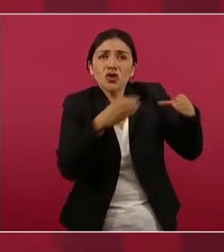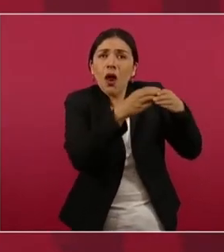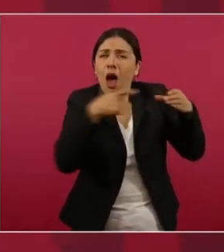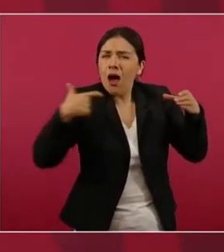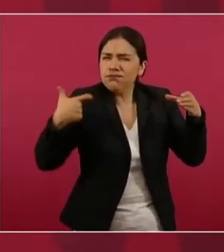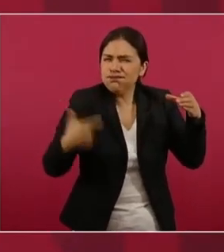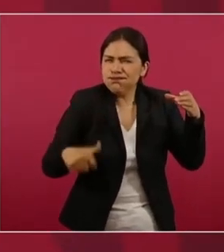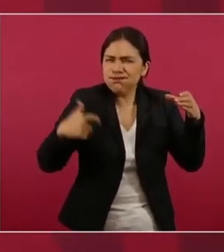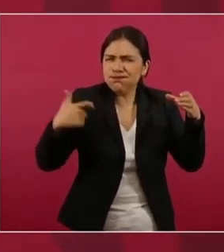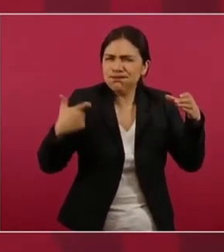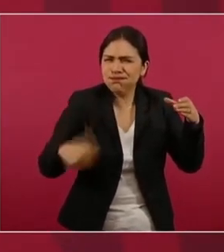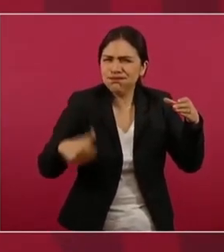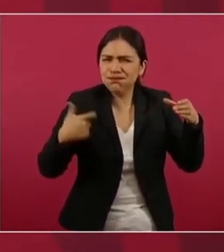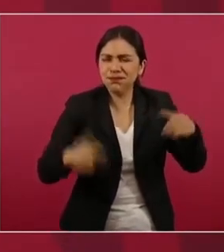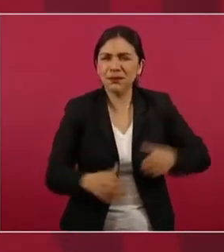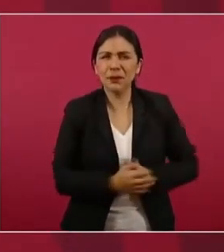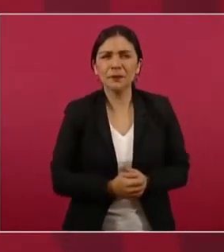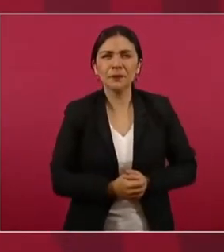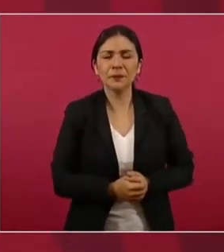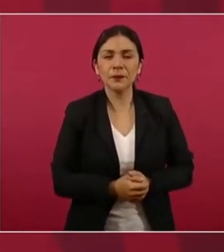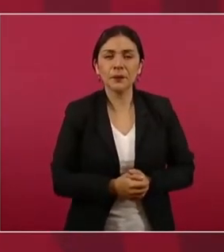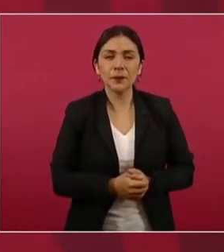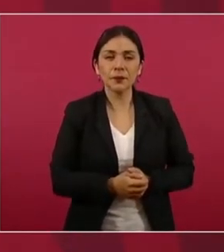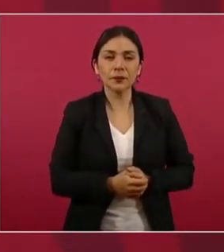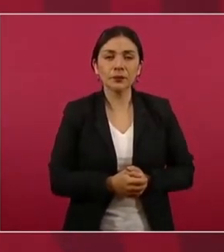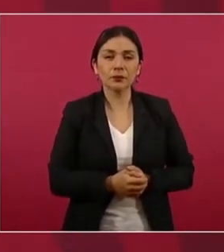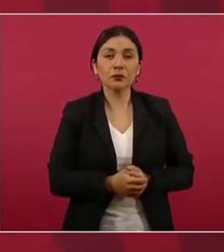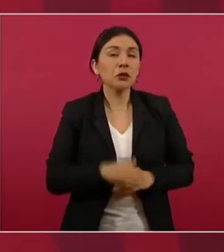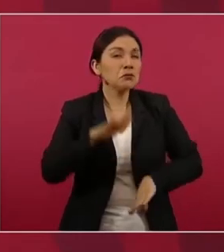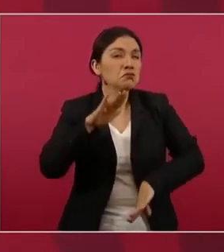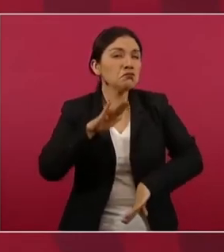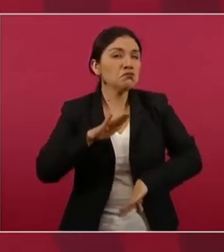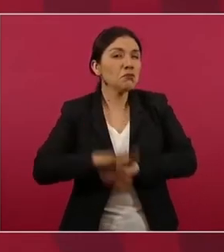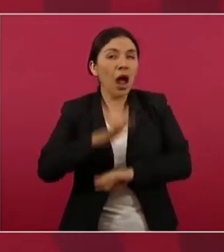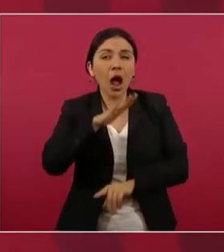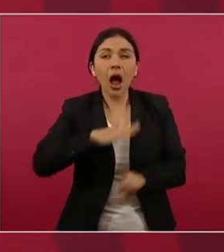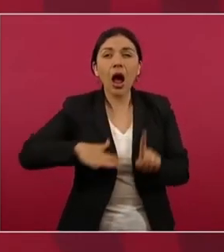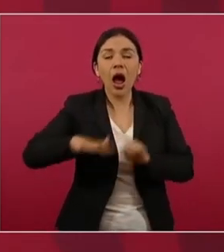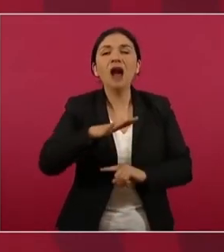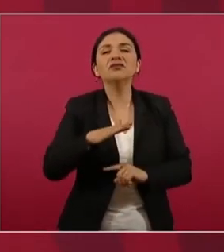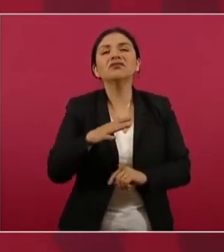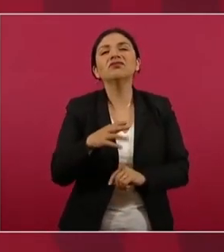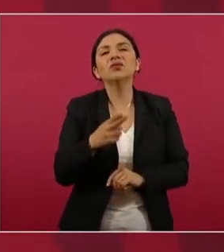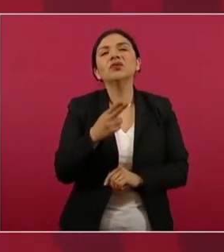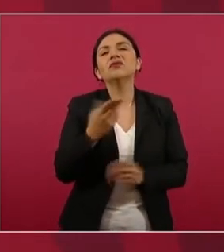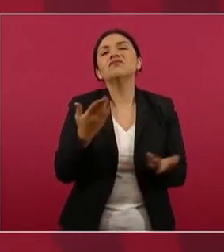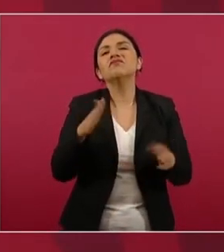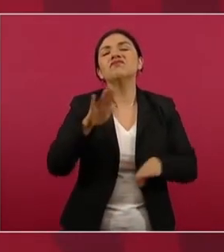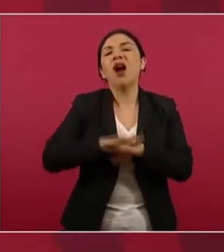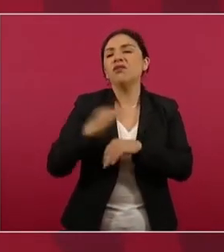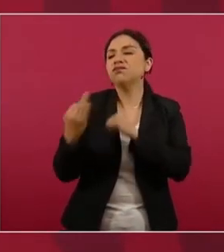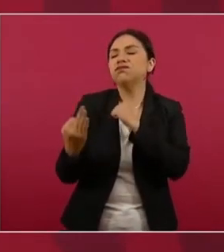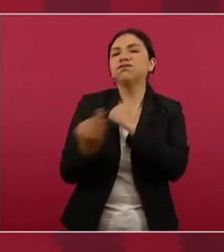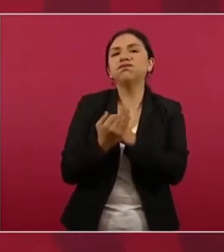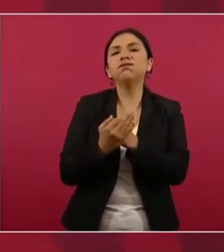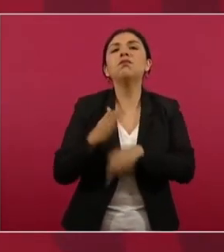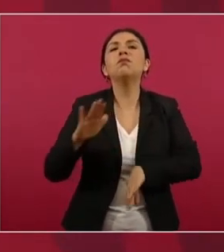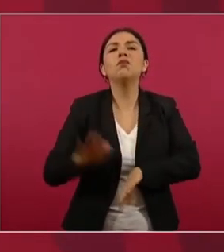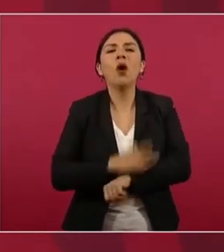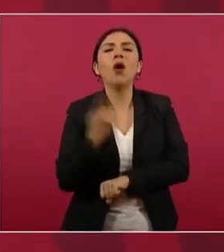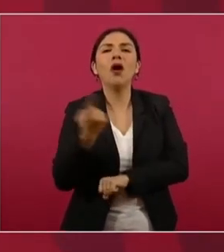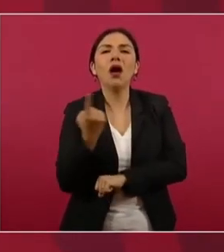La mayoría, beneficiarios de los bienes